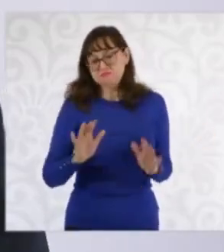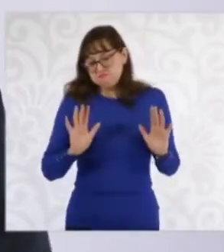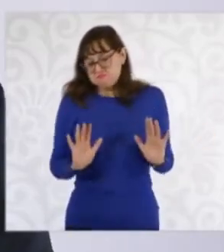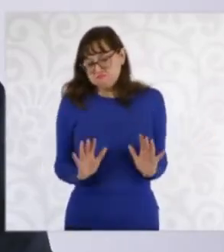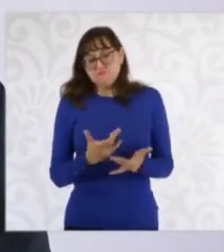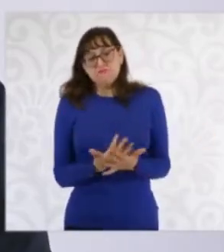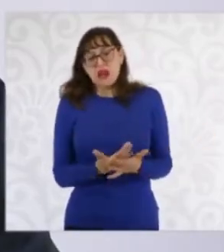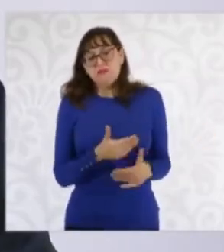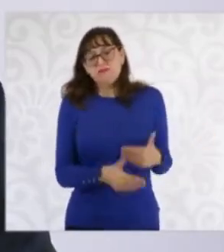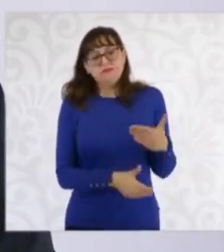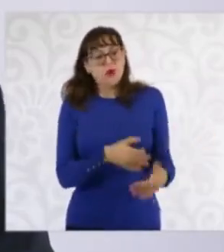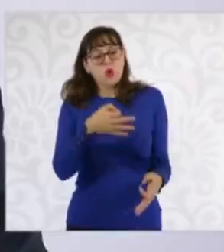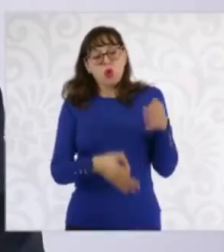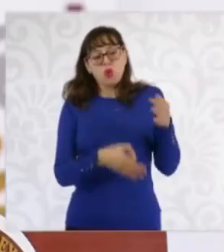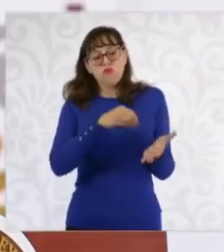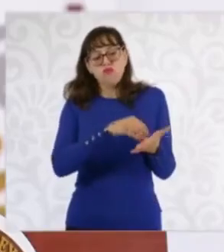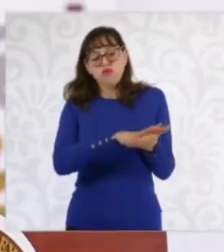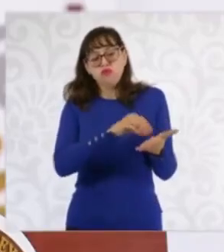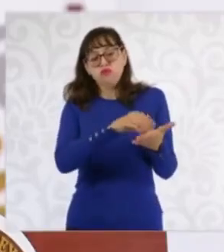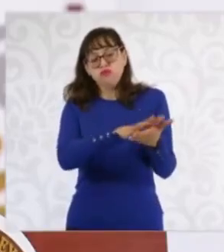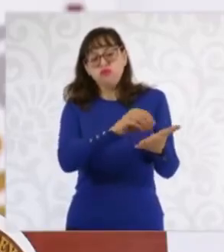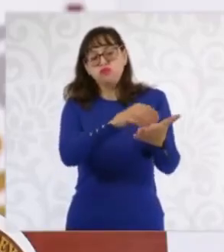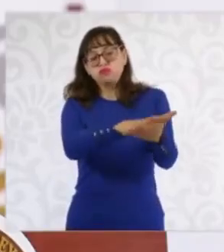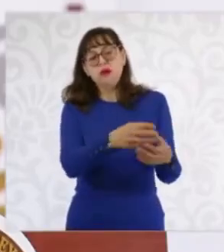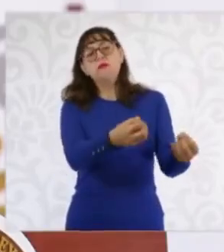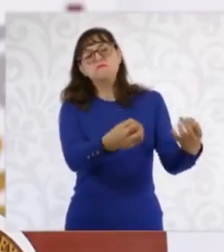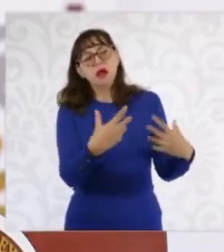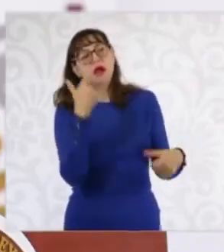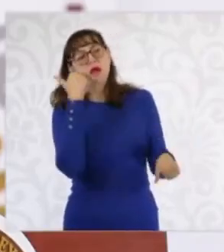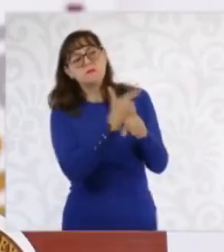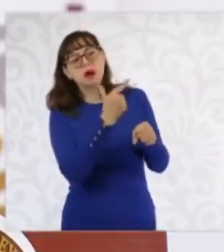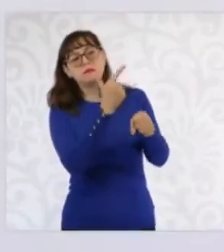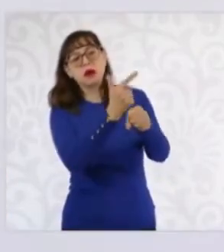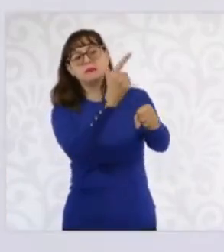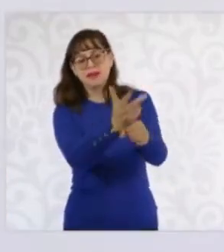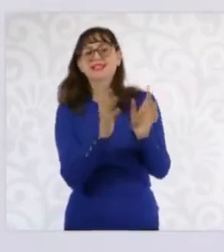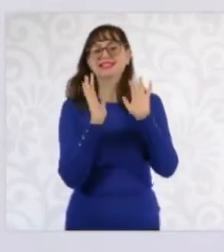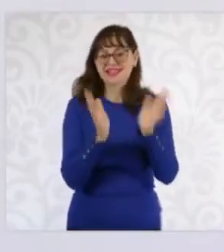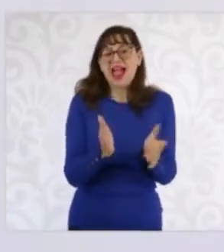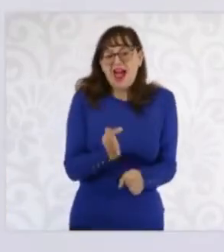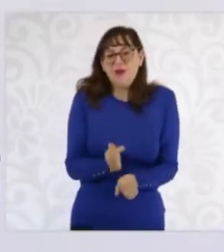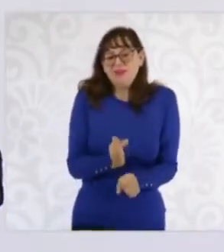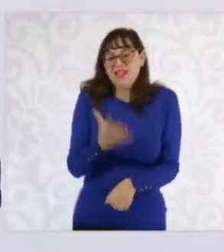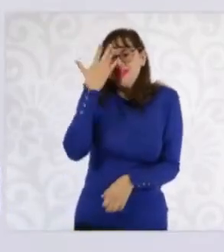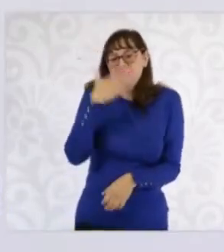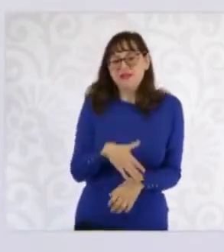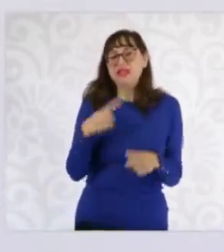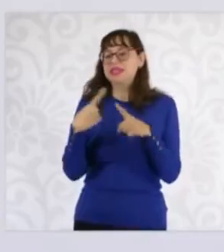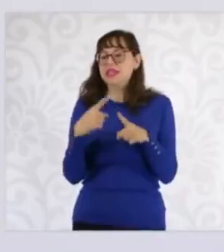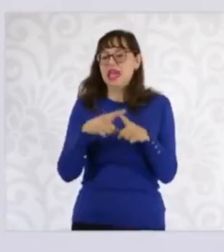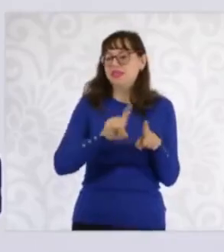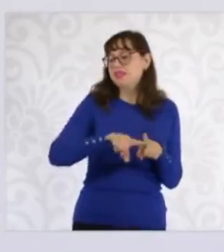sabemos lo que está pasando con el que hizo el secuestro, con su hermano y con las facilidades de orden procesal que están